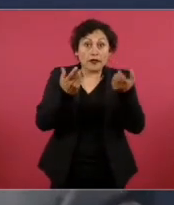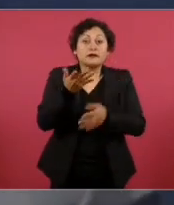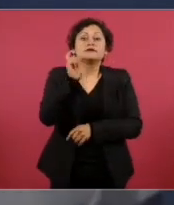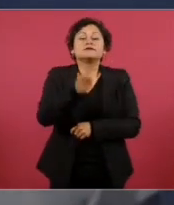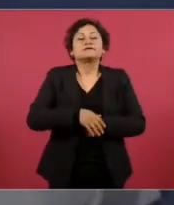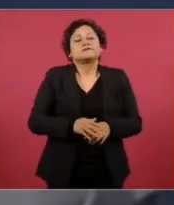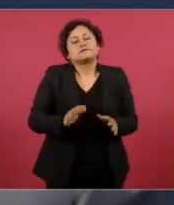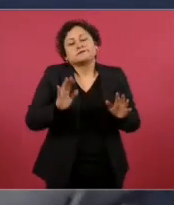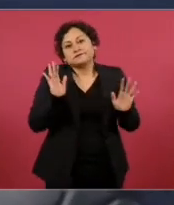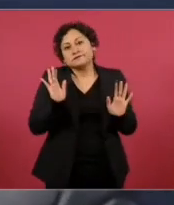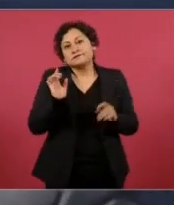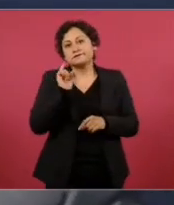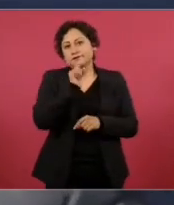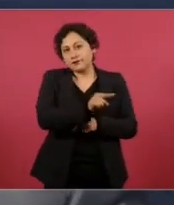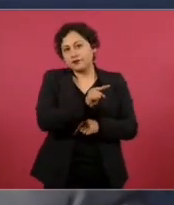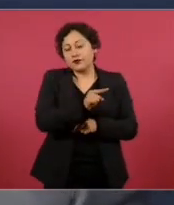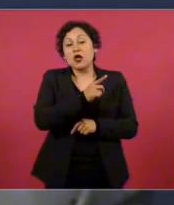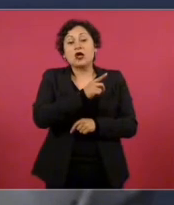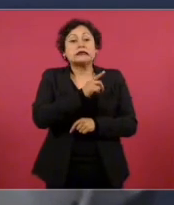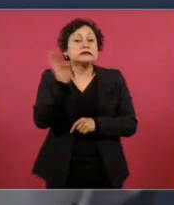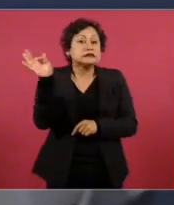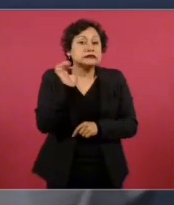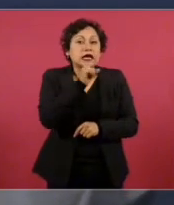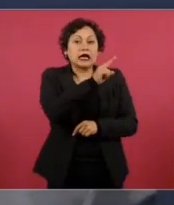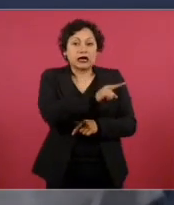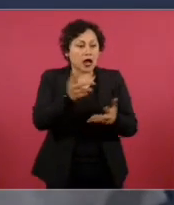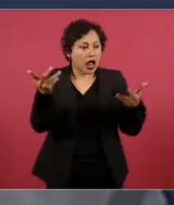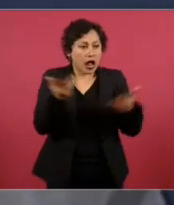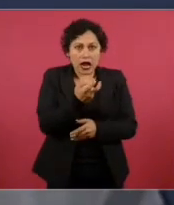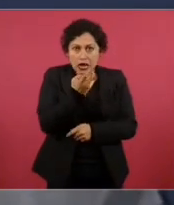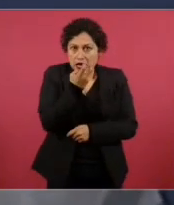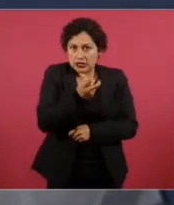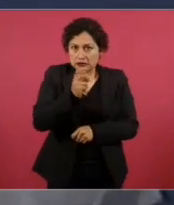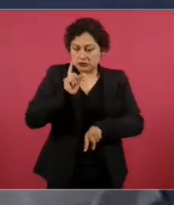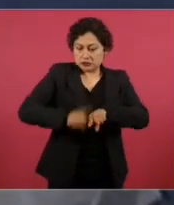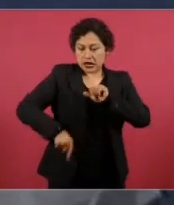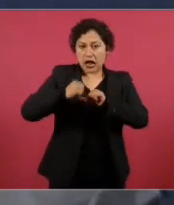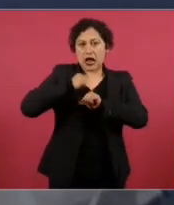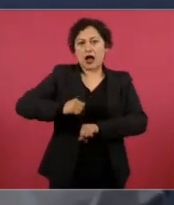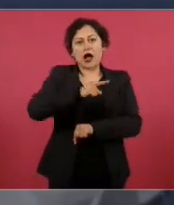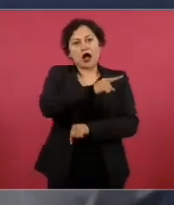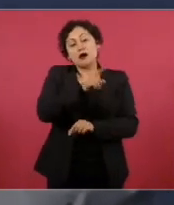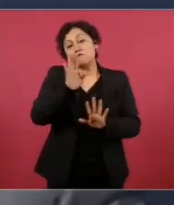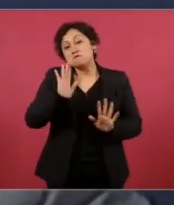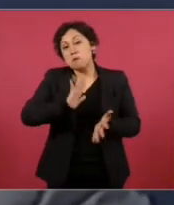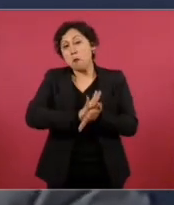mafiosa, estarían actuando de manera sectaria